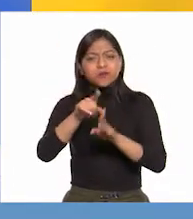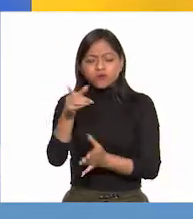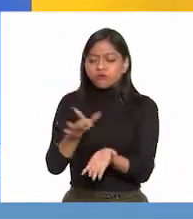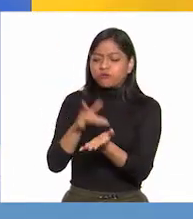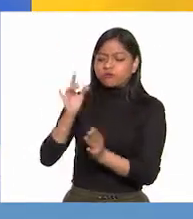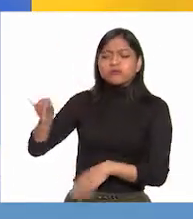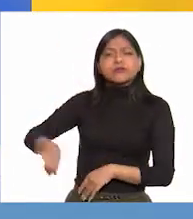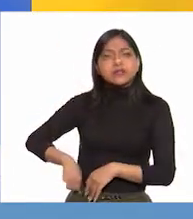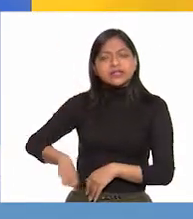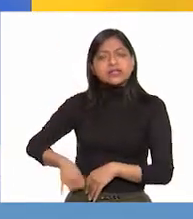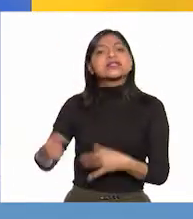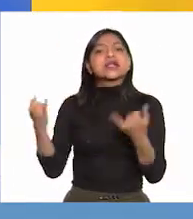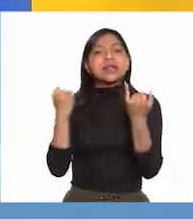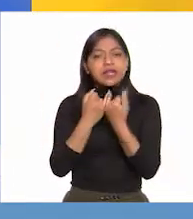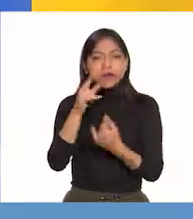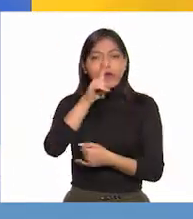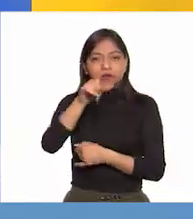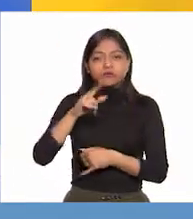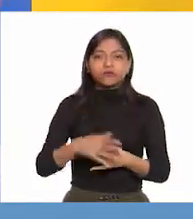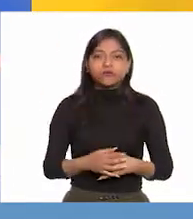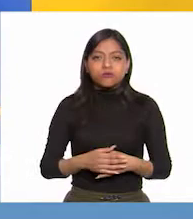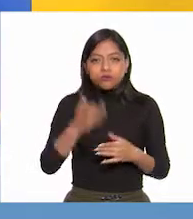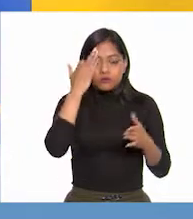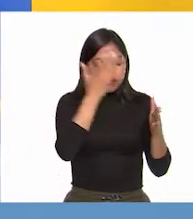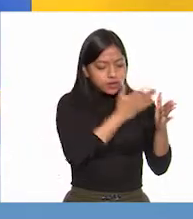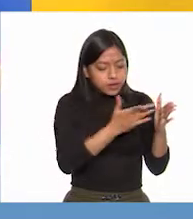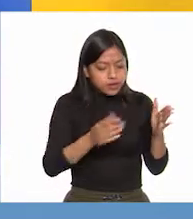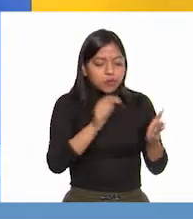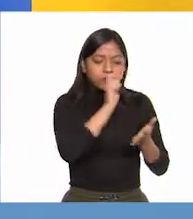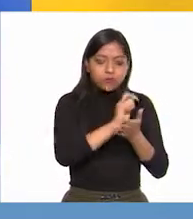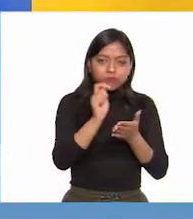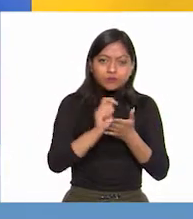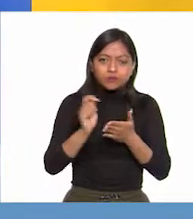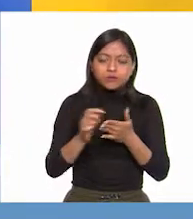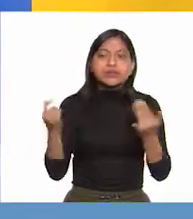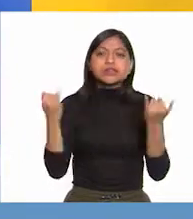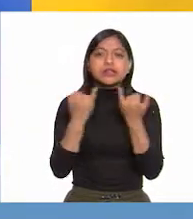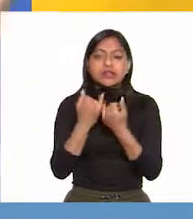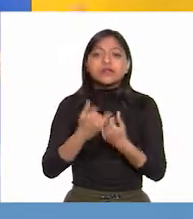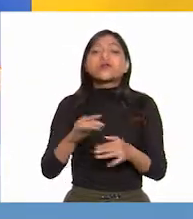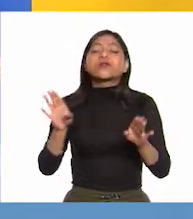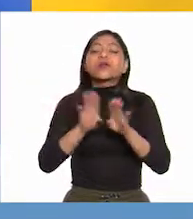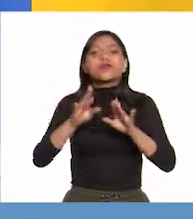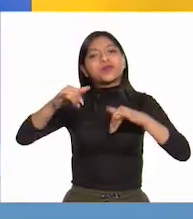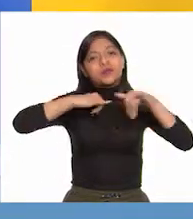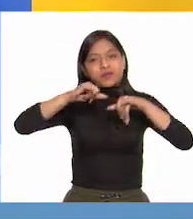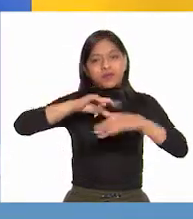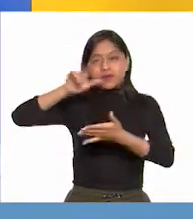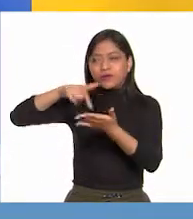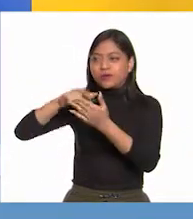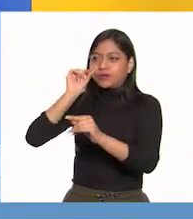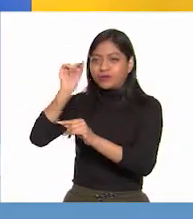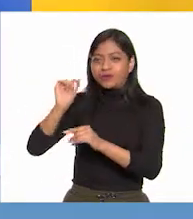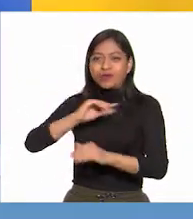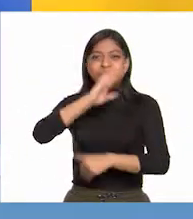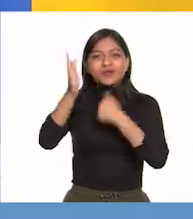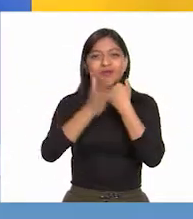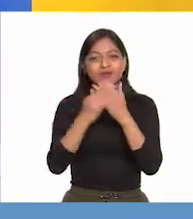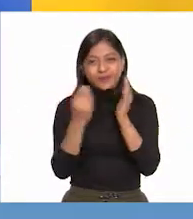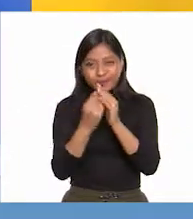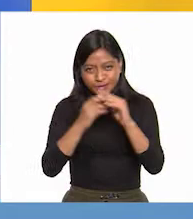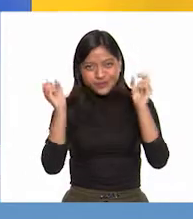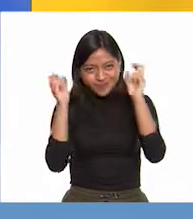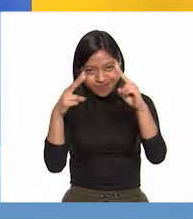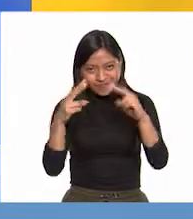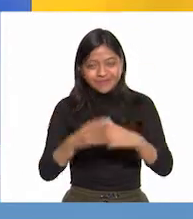interesantes y ubicarlos en el tiempo a través de una línea y en el espacio a través de un mapa. Nos vemos en la próxima clase.